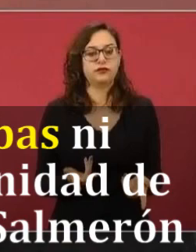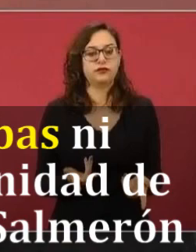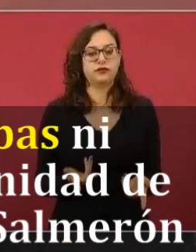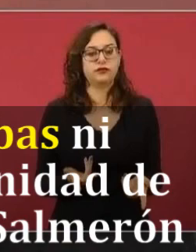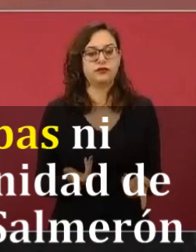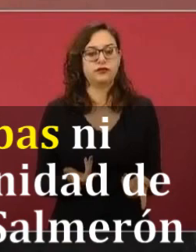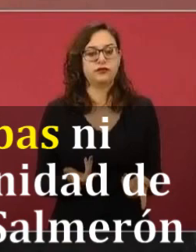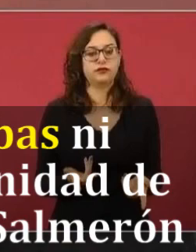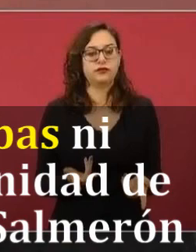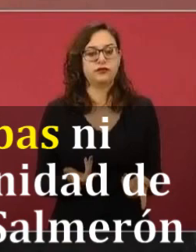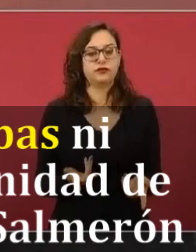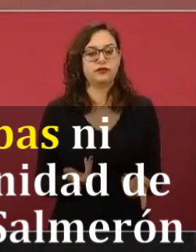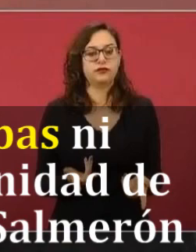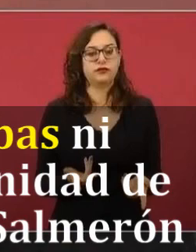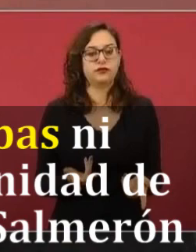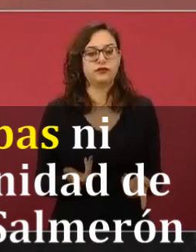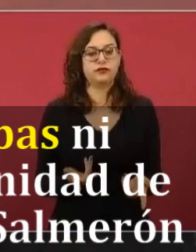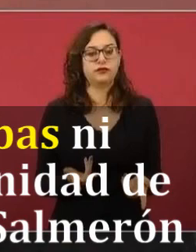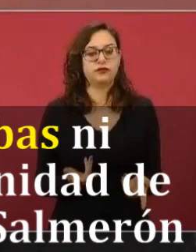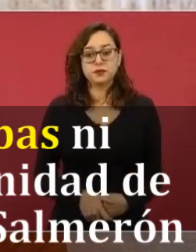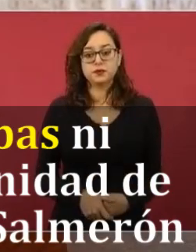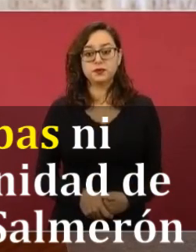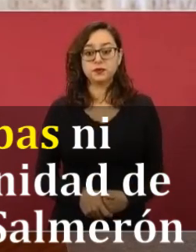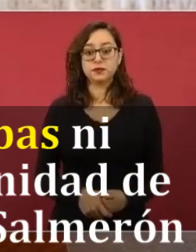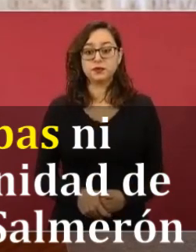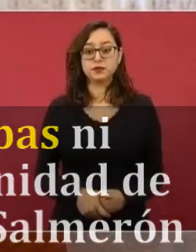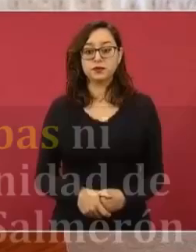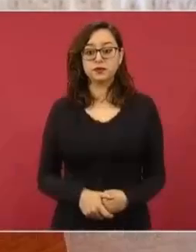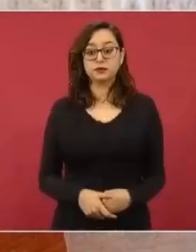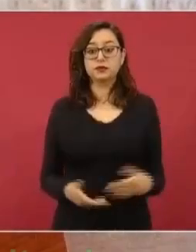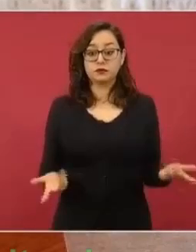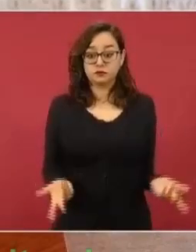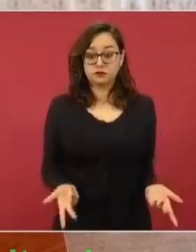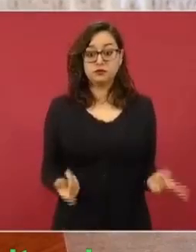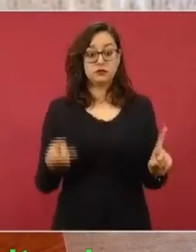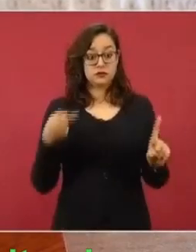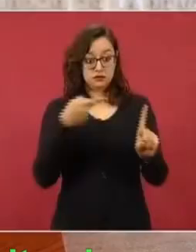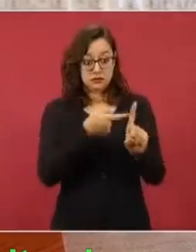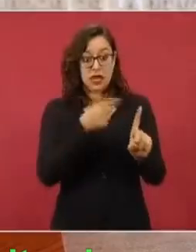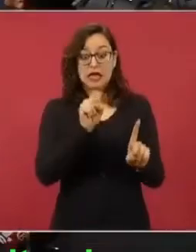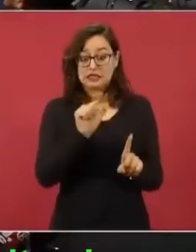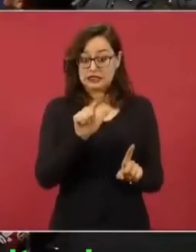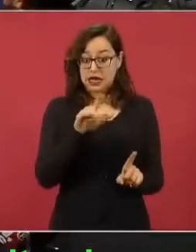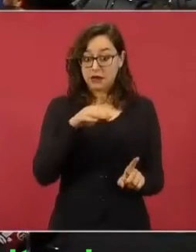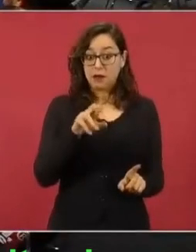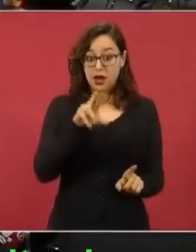Ahora, si hay un juicio,